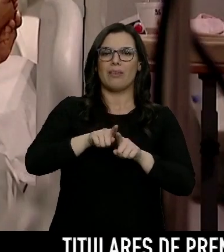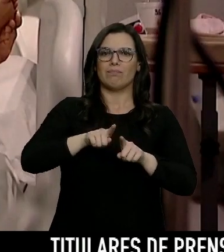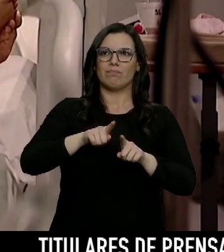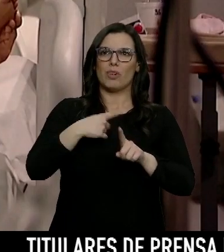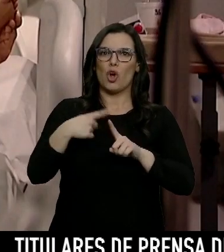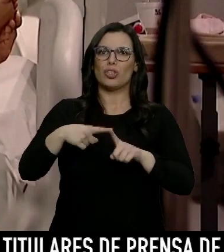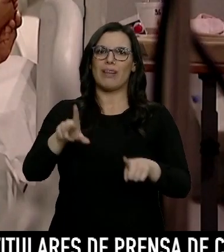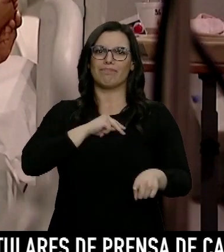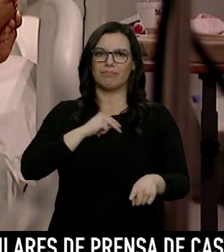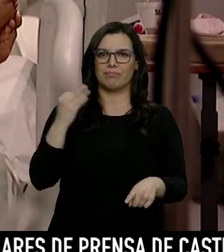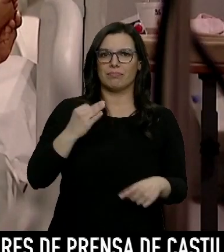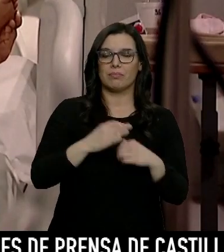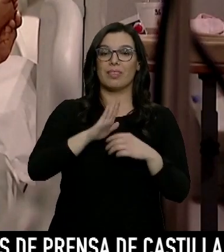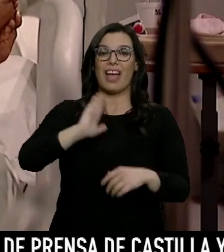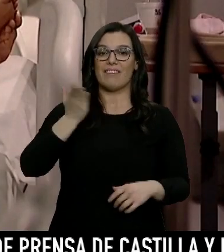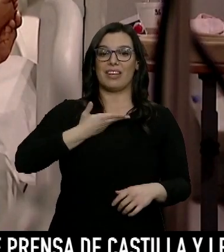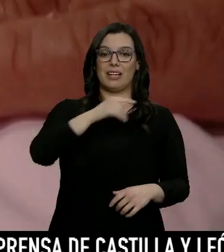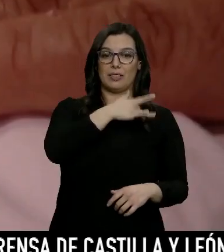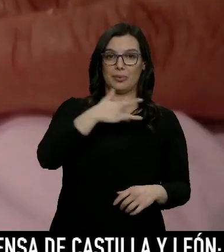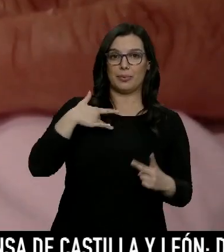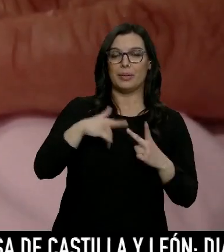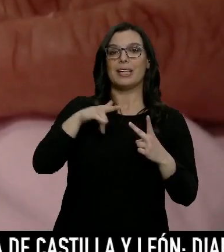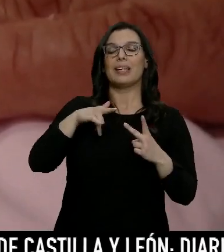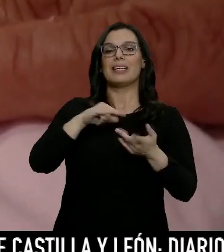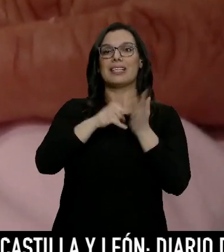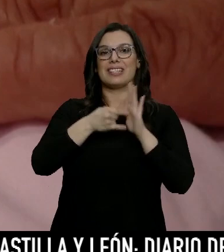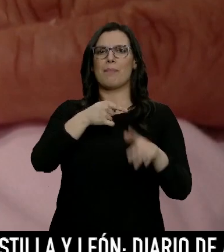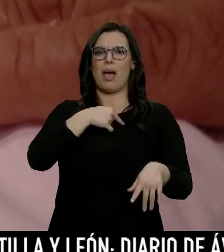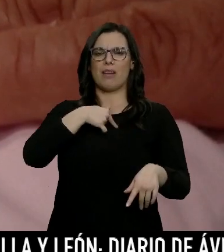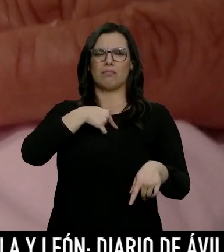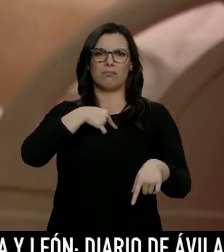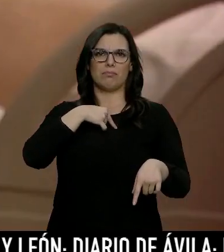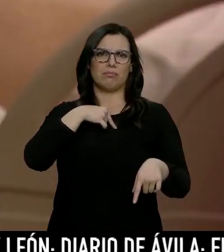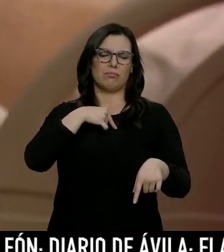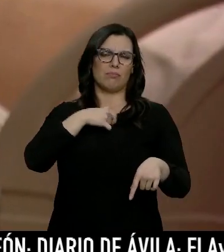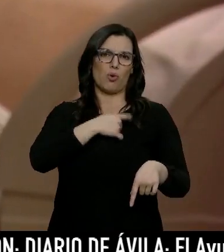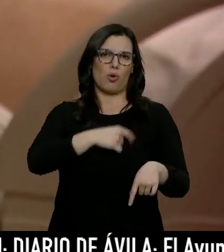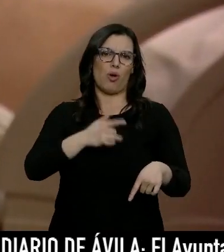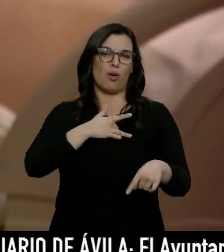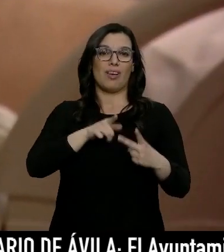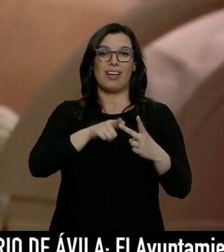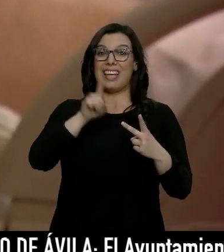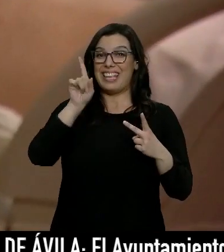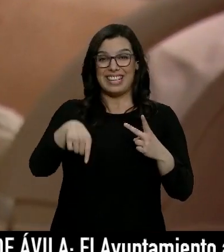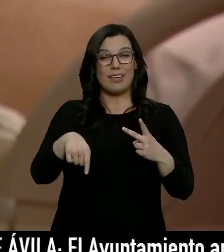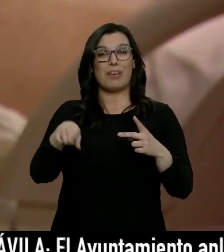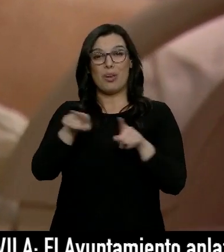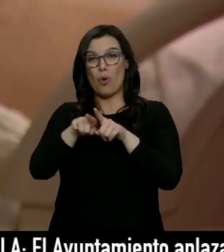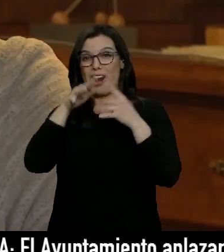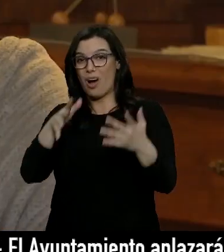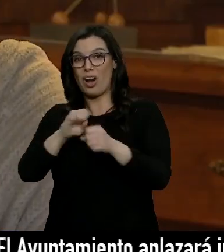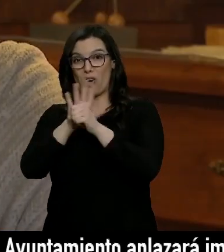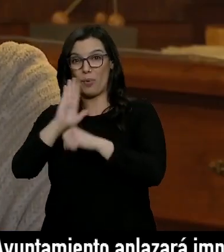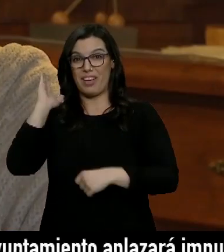síndrome del aceite tóxico afectó a sus pulmones y al sistema cardiovascular con mucha virulencia, como ahora lo hacen los casos más graves de COVID-19.